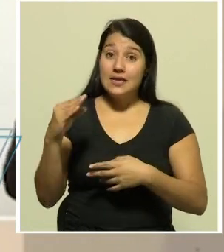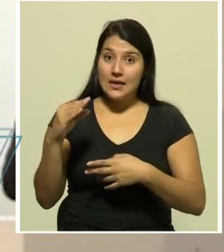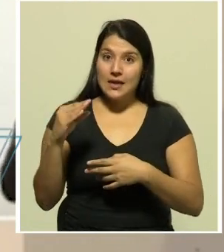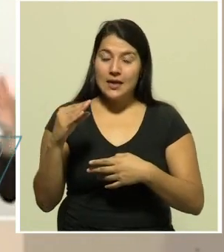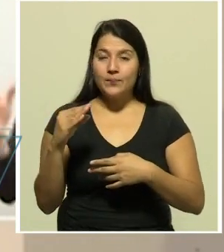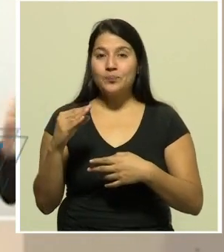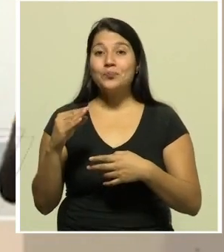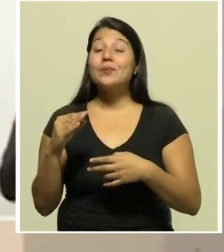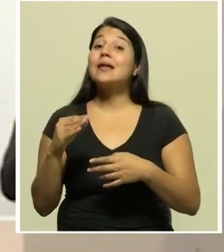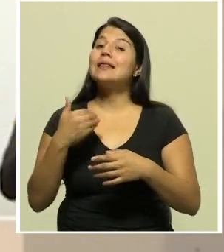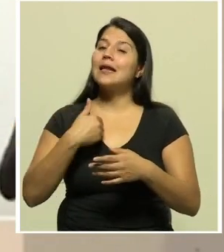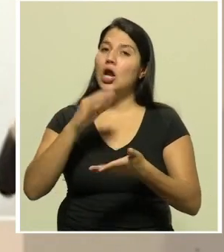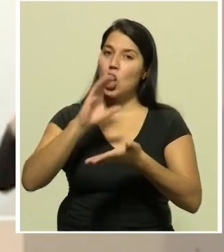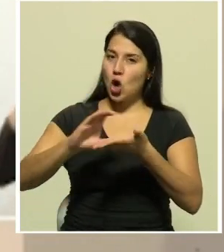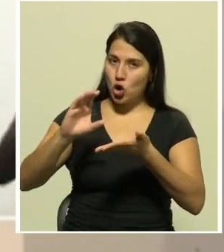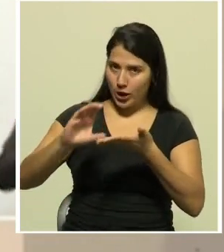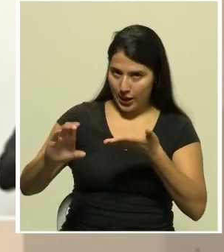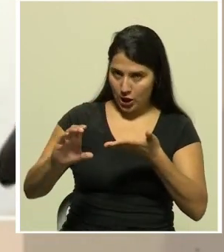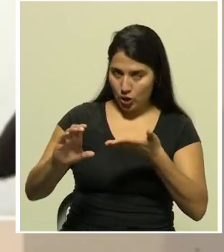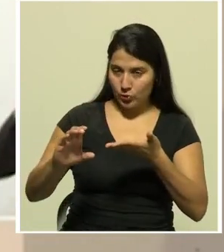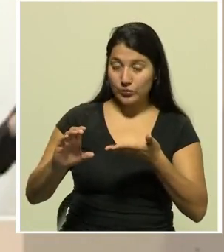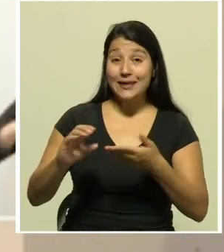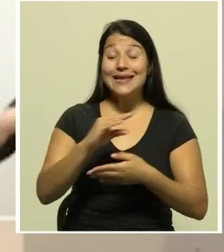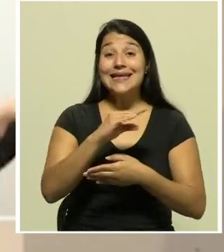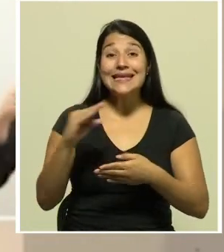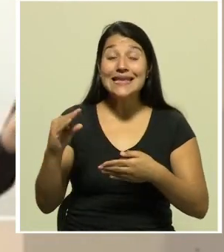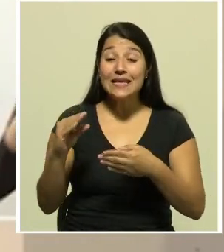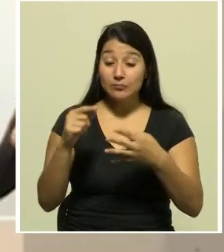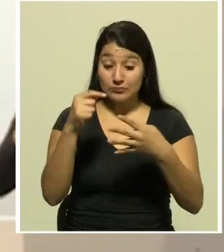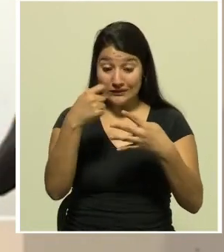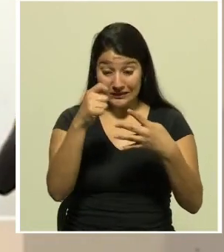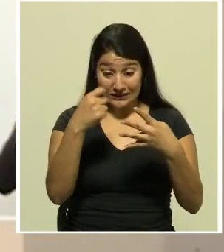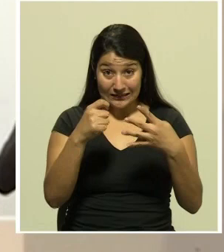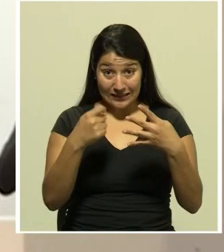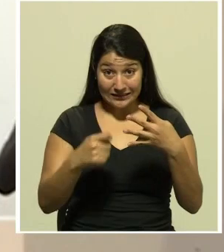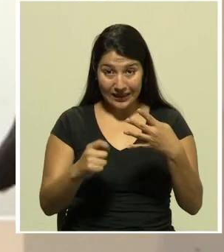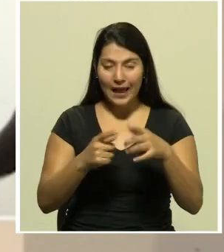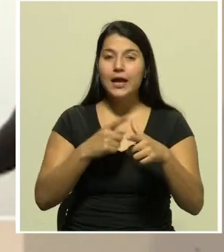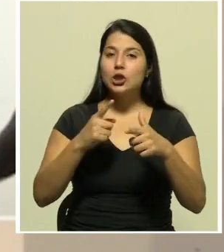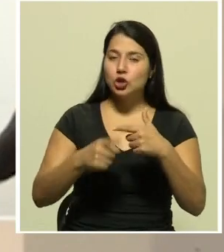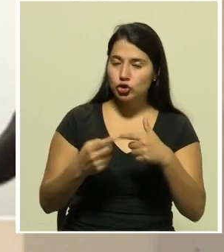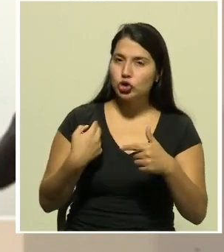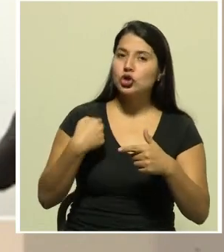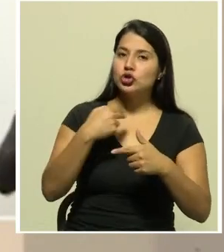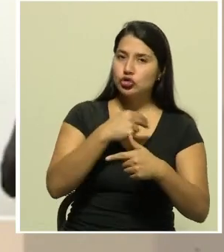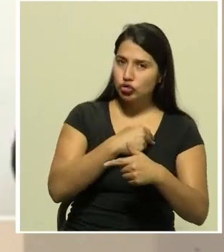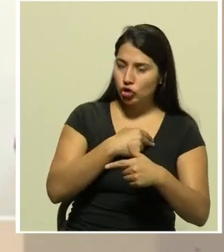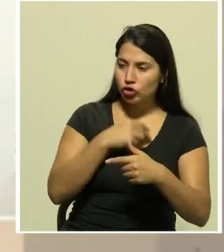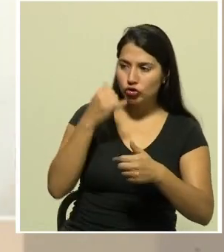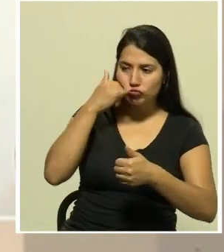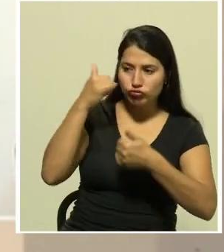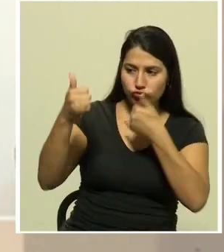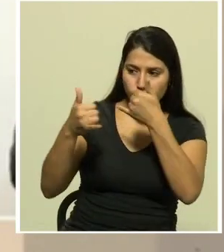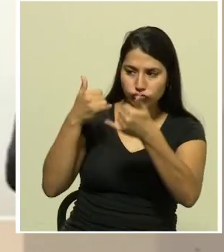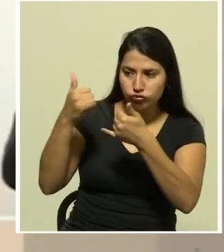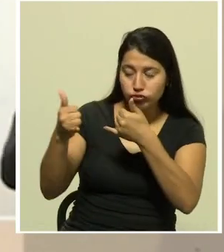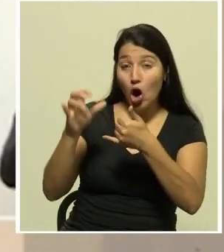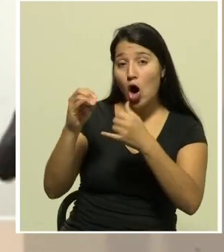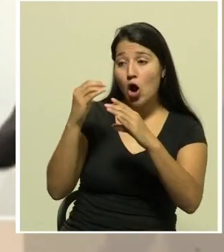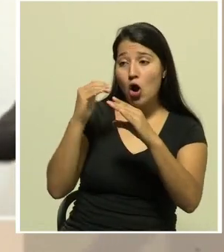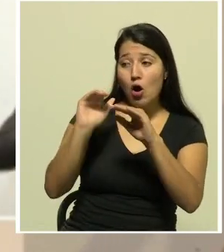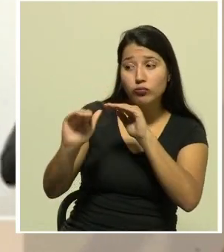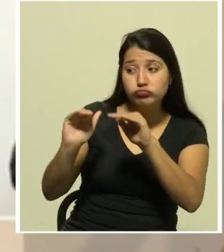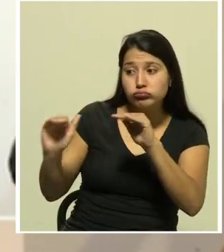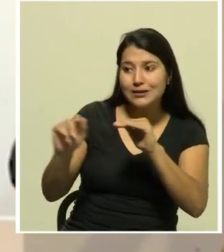de suspensión como de despido y a partir de eso nosotros haremos la comunicación a estas personas que dentro de la plataforma tienen